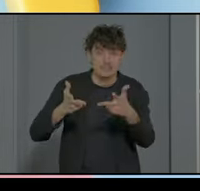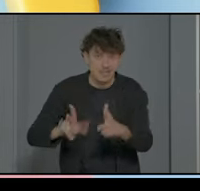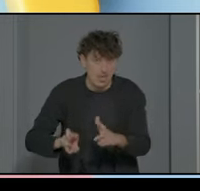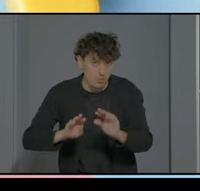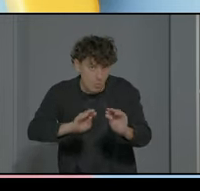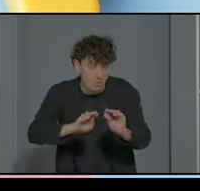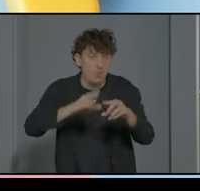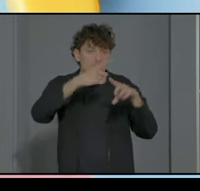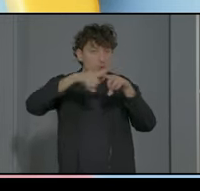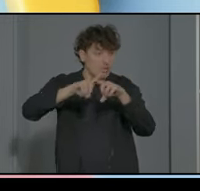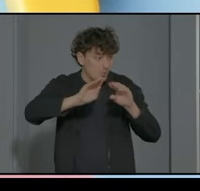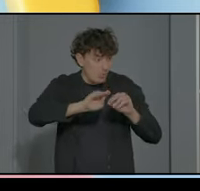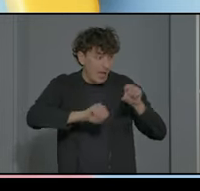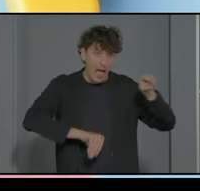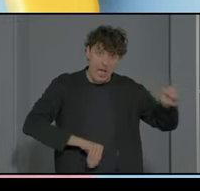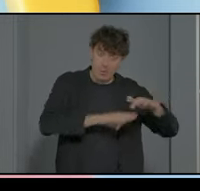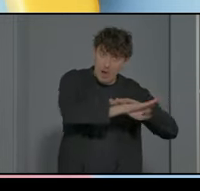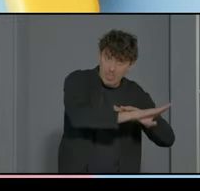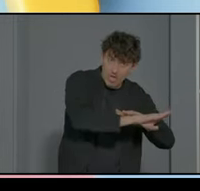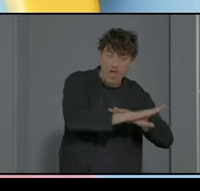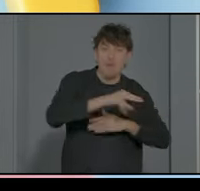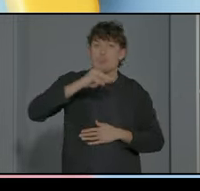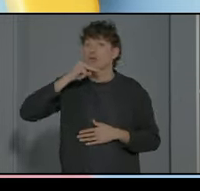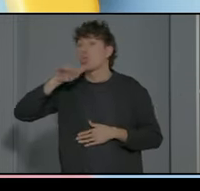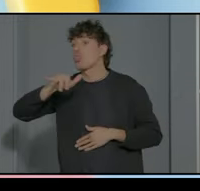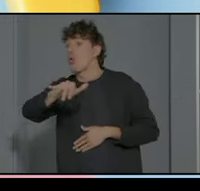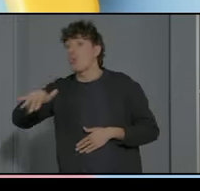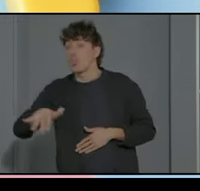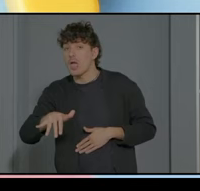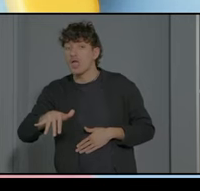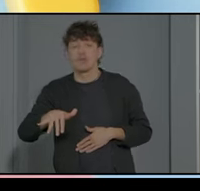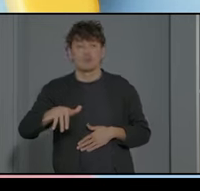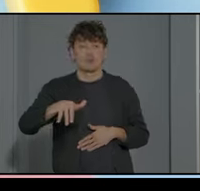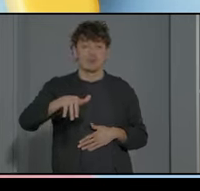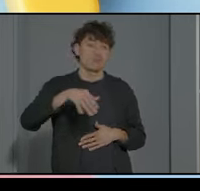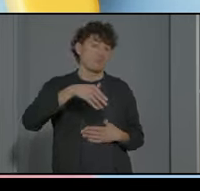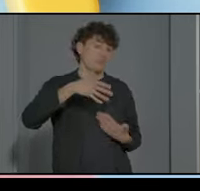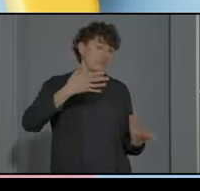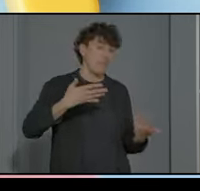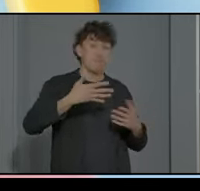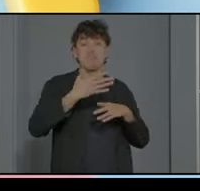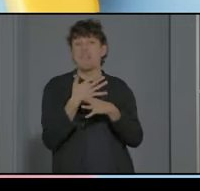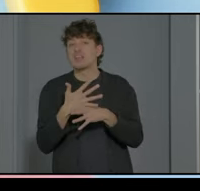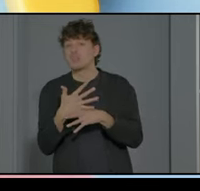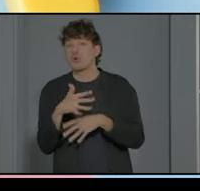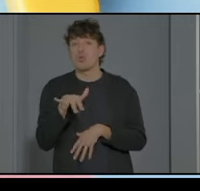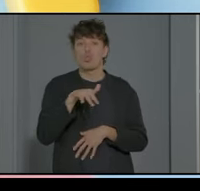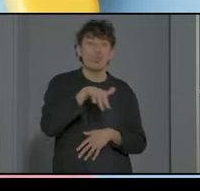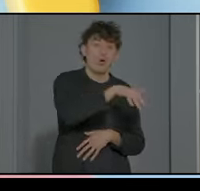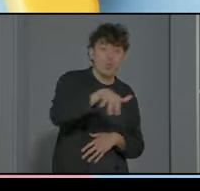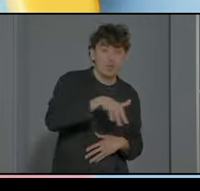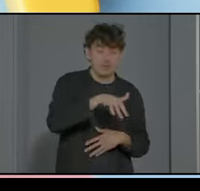qué vamos a hacer dónde está el servicio que son cosas importantes dónde está el cuarto de baño dónde está el patio entonces